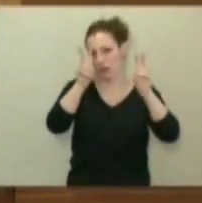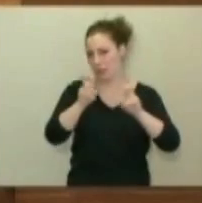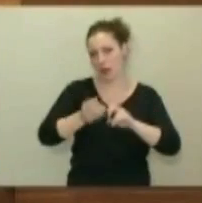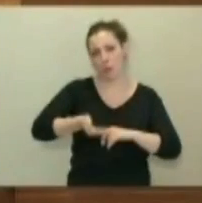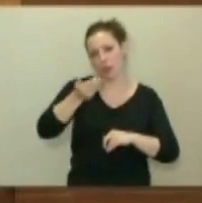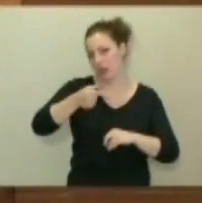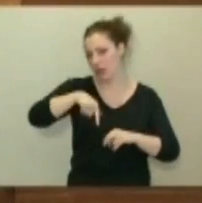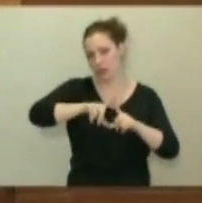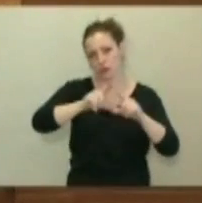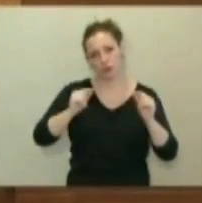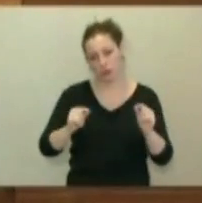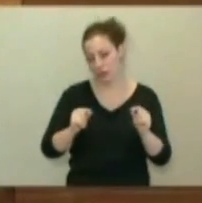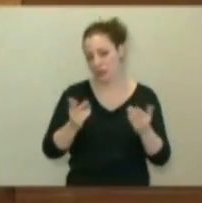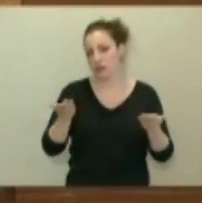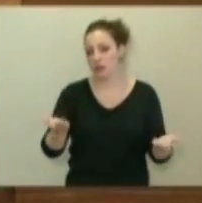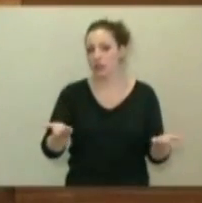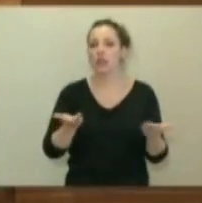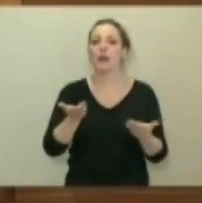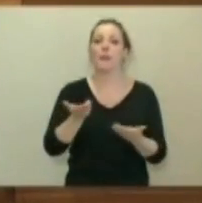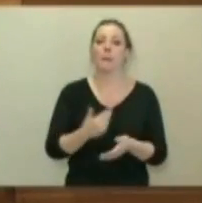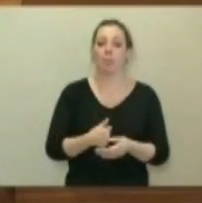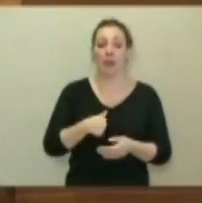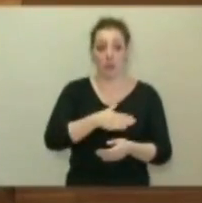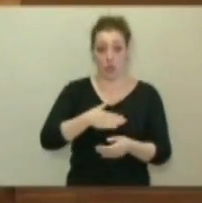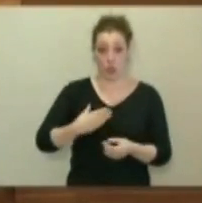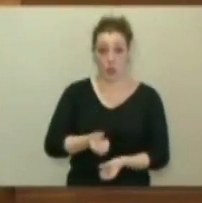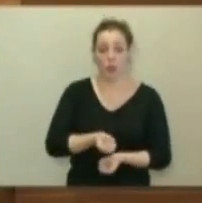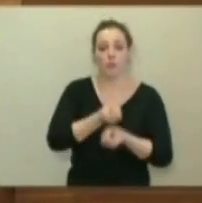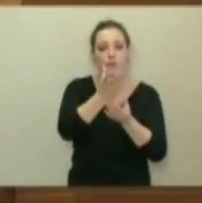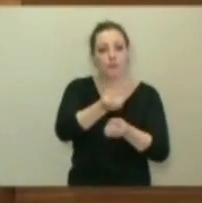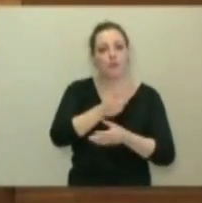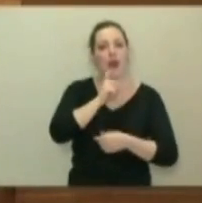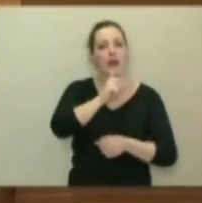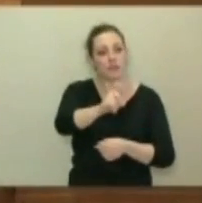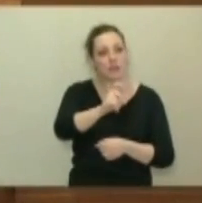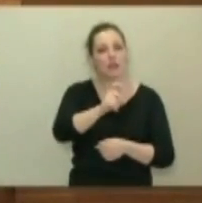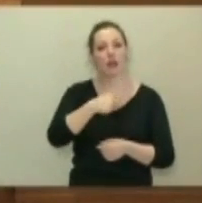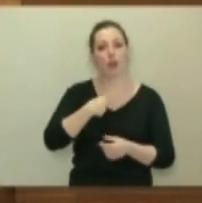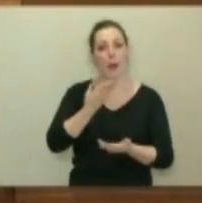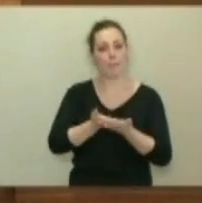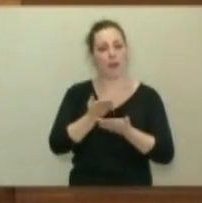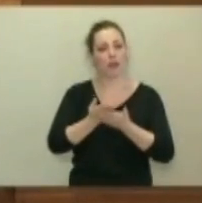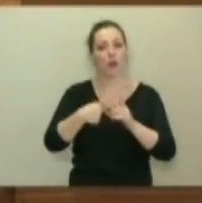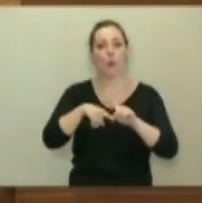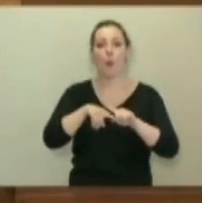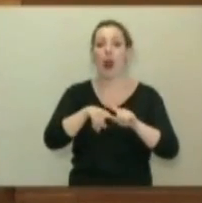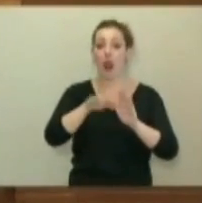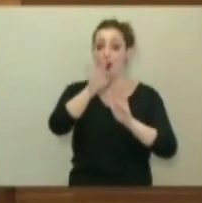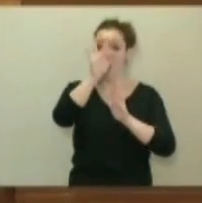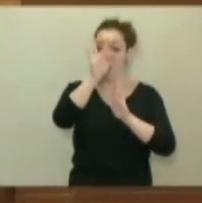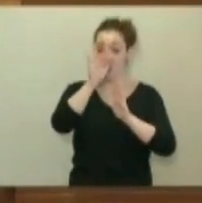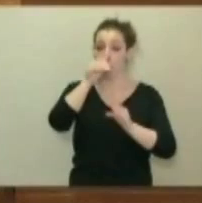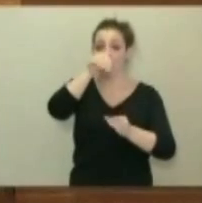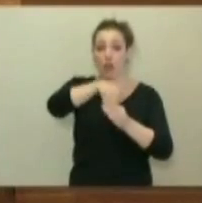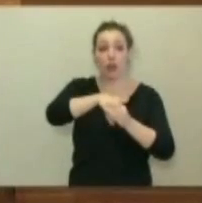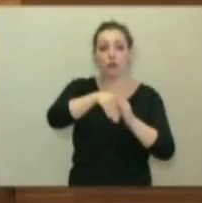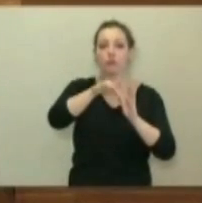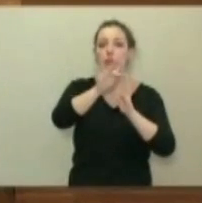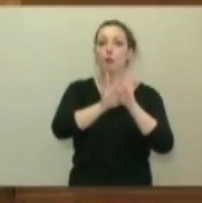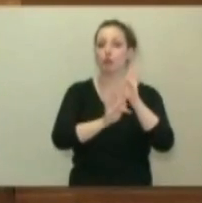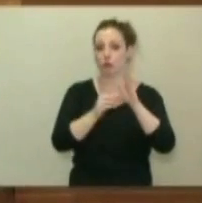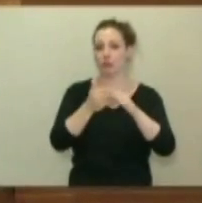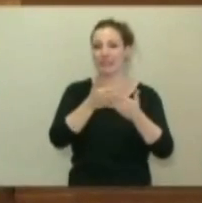estudios. Eso sí, quiero anunciarles que voy a pedir la votación separada por puntos. ¿Y por qué?